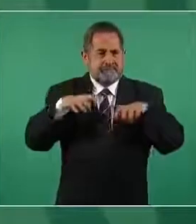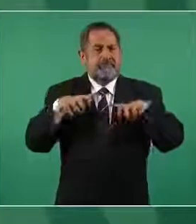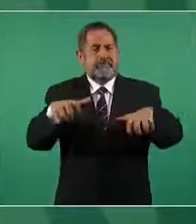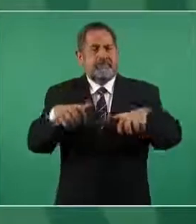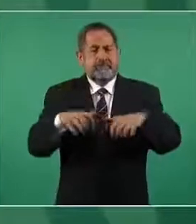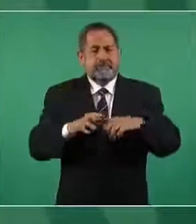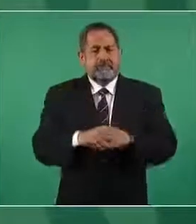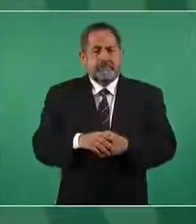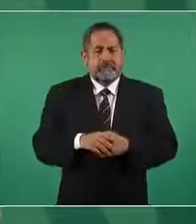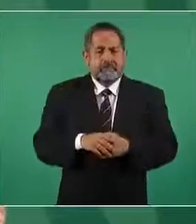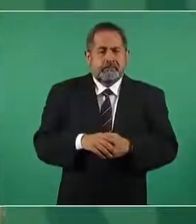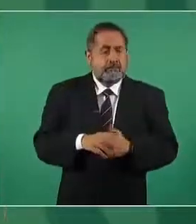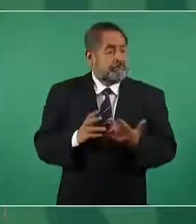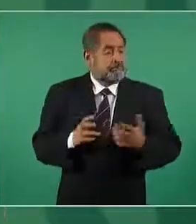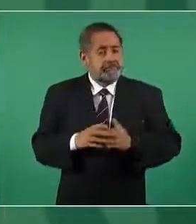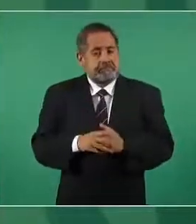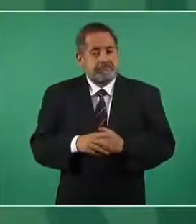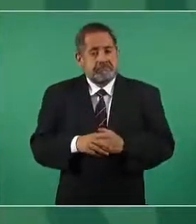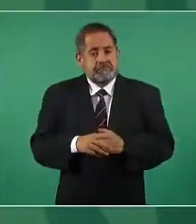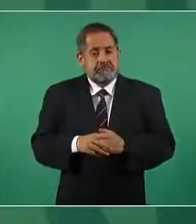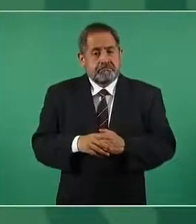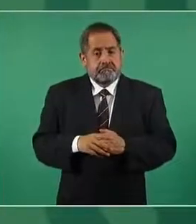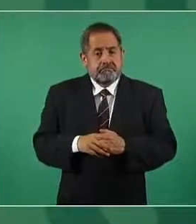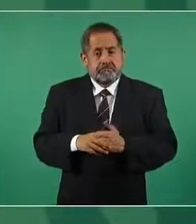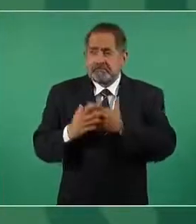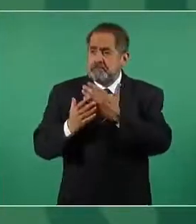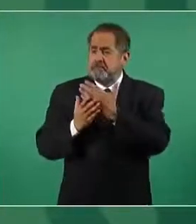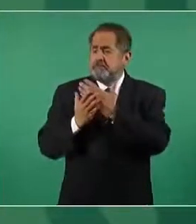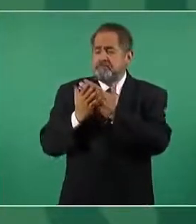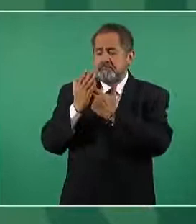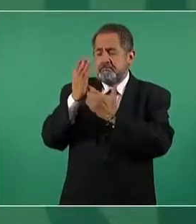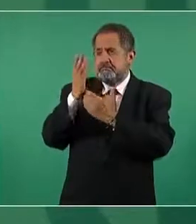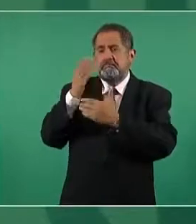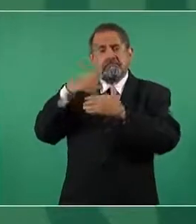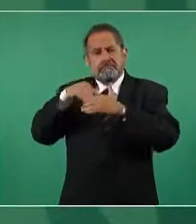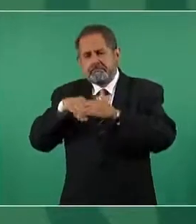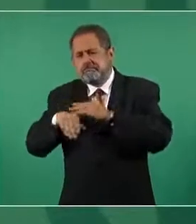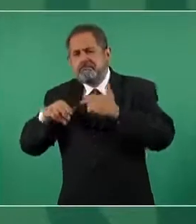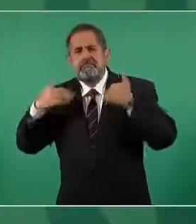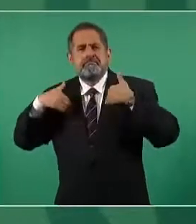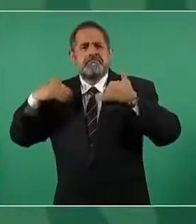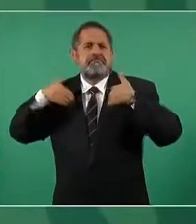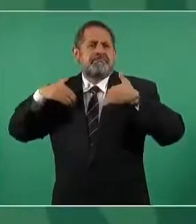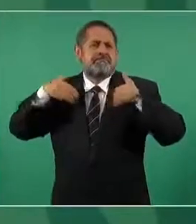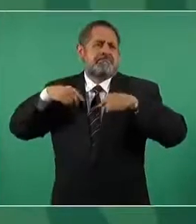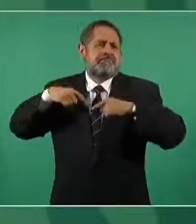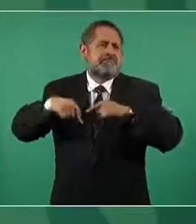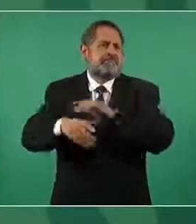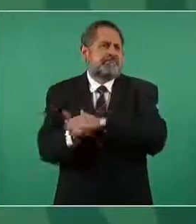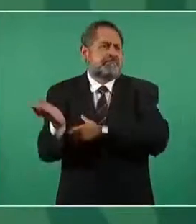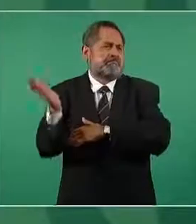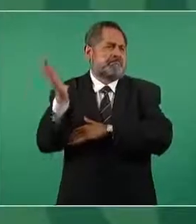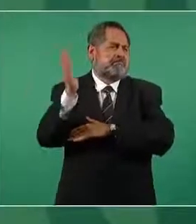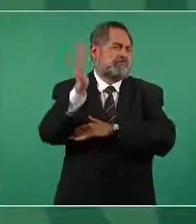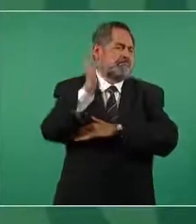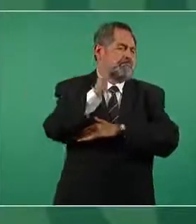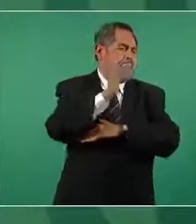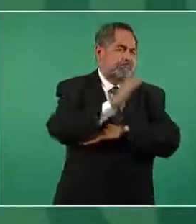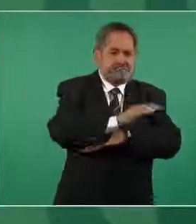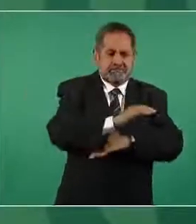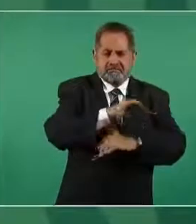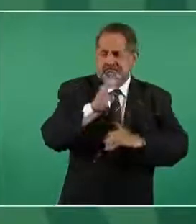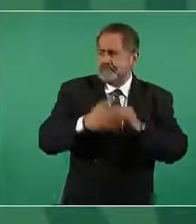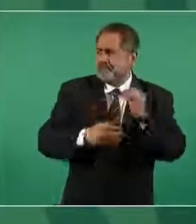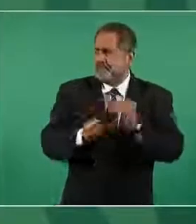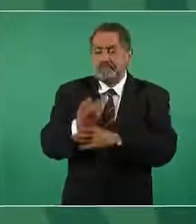mañana y va a poder salir hasta la tarde y disfrutar se están